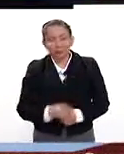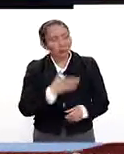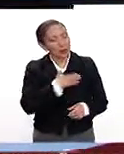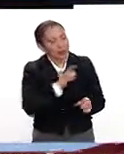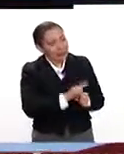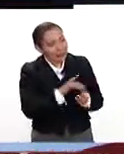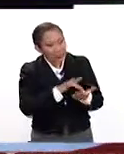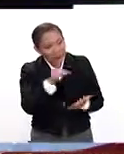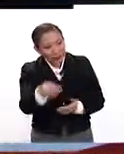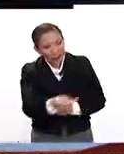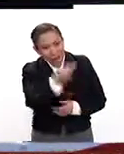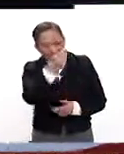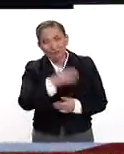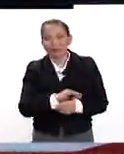Buenos días, gracias a ustedes. Hasta luego.